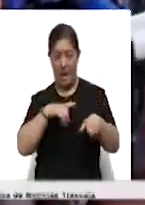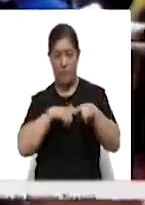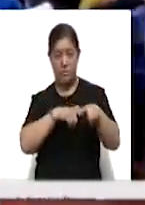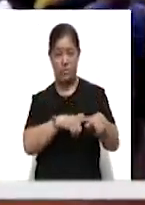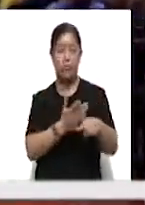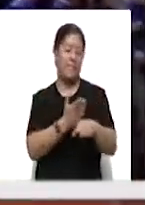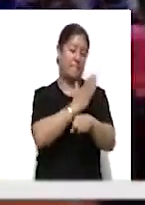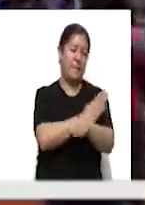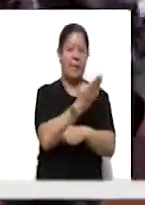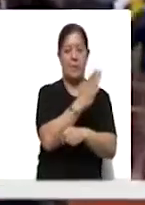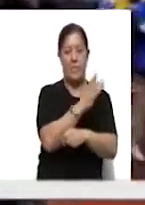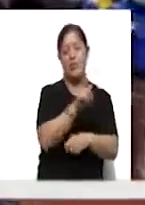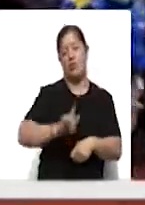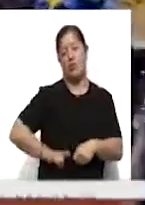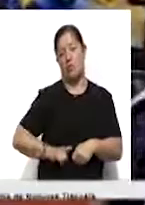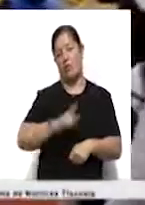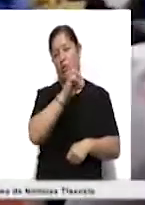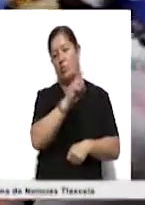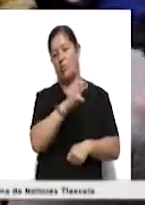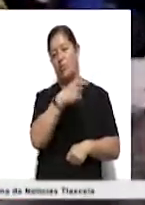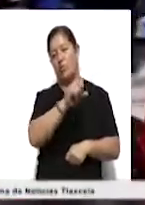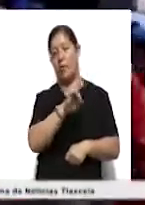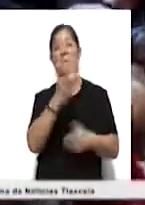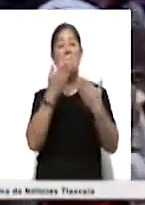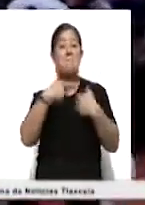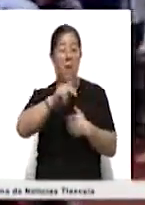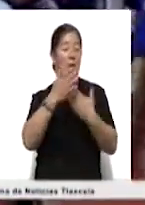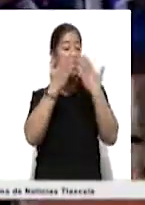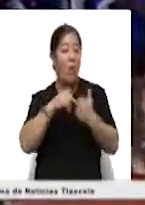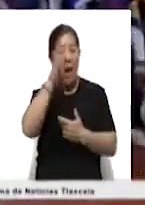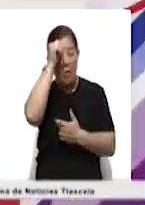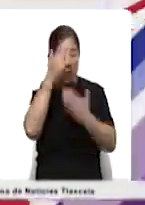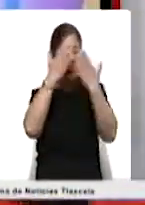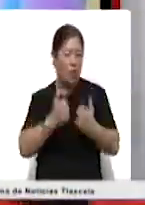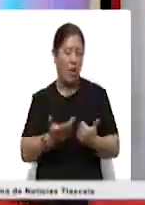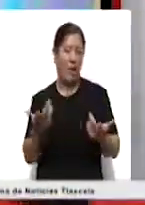desde principios de mayo con el gobierno de Duque, sin alcanzar ningún acuerdo para desactivar la crisis.